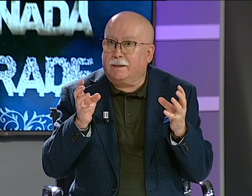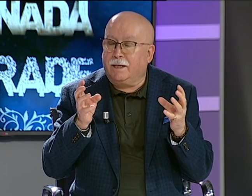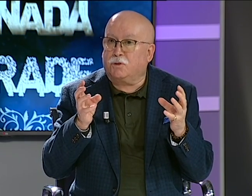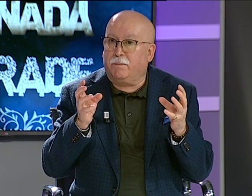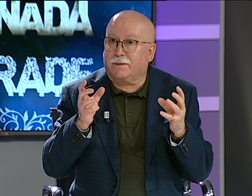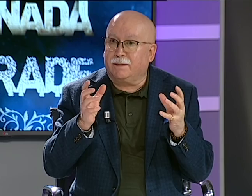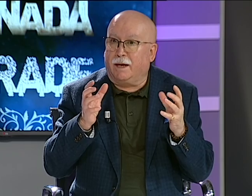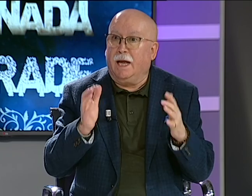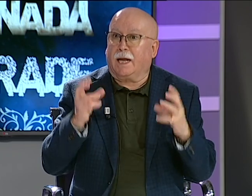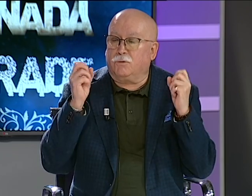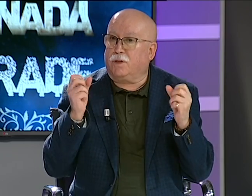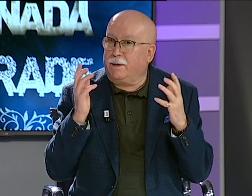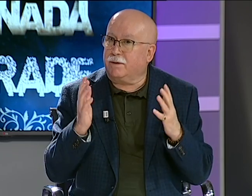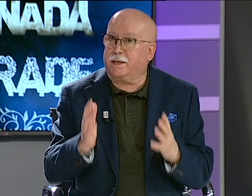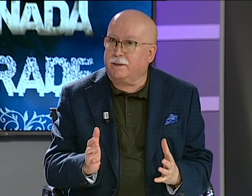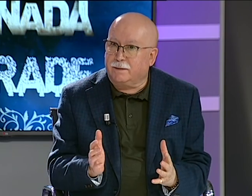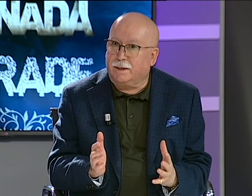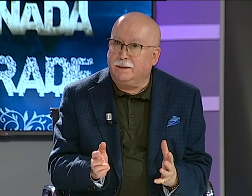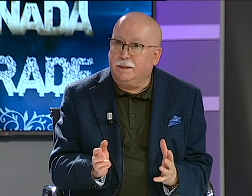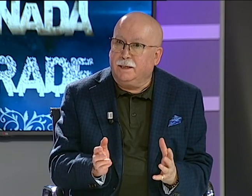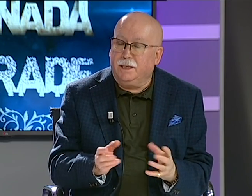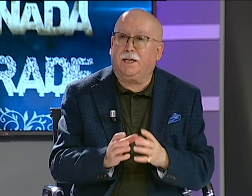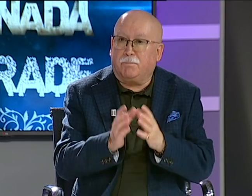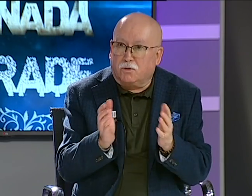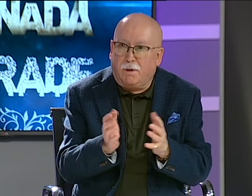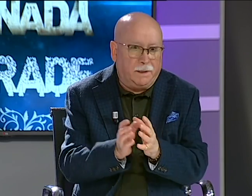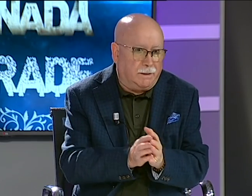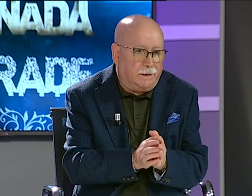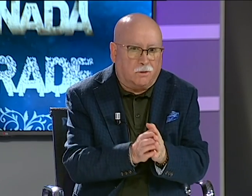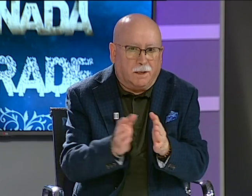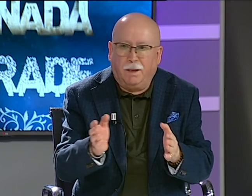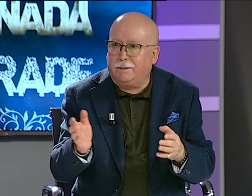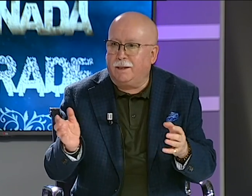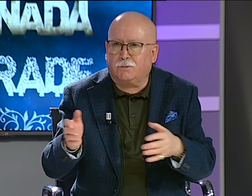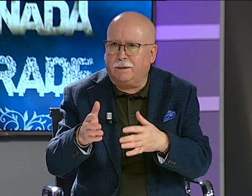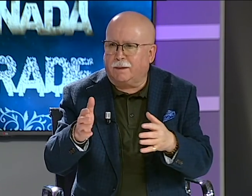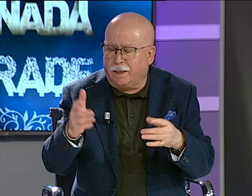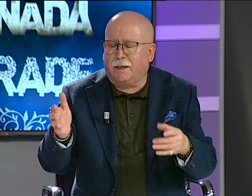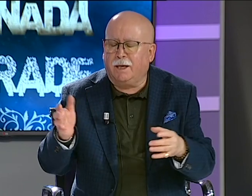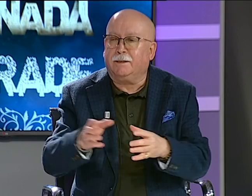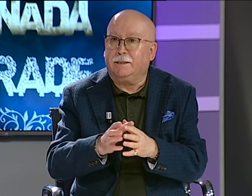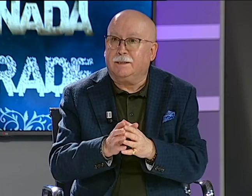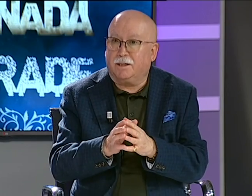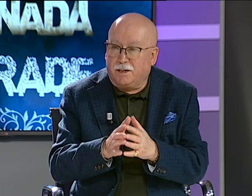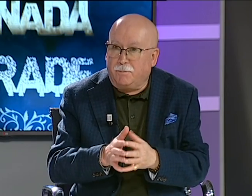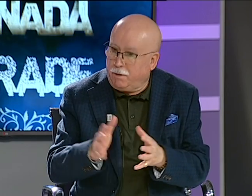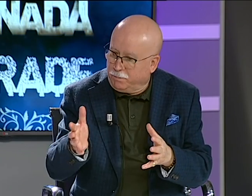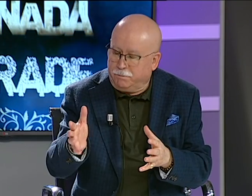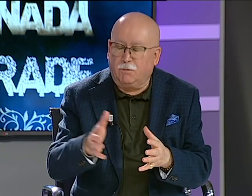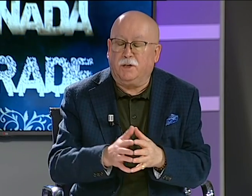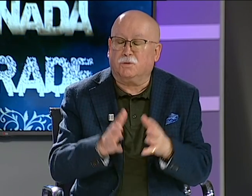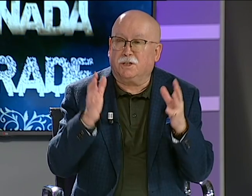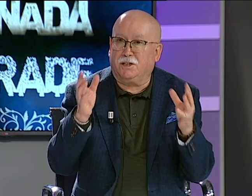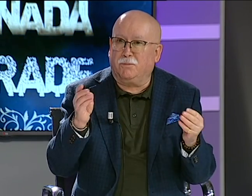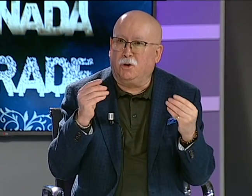teníamos Semana Santa, que anunciaba la Semana Santa, y que próximamente, dentro de 20 o 30 días, tendríamos